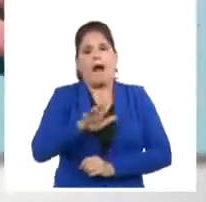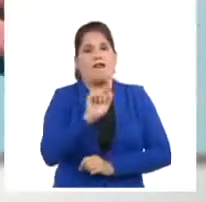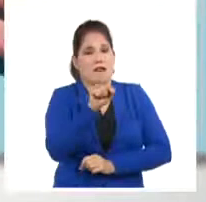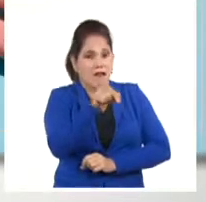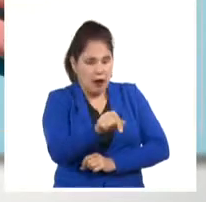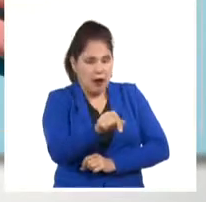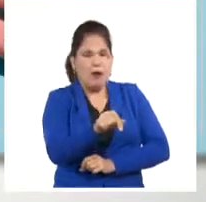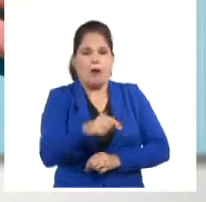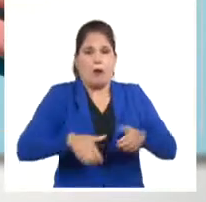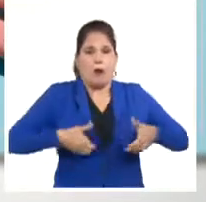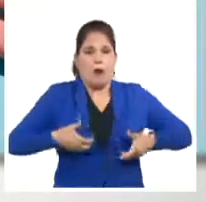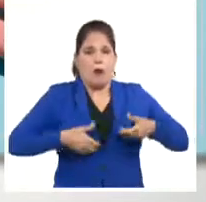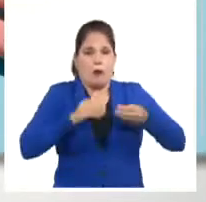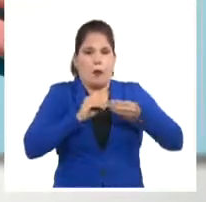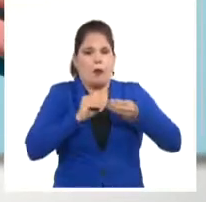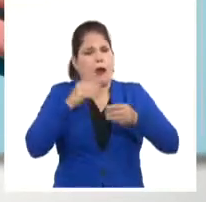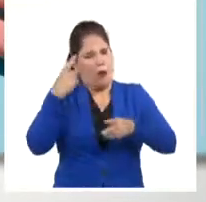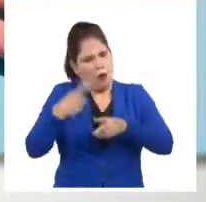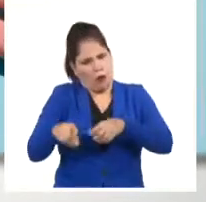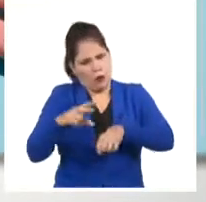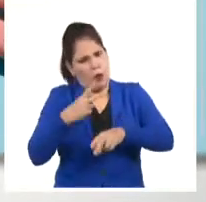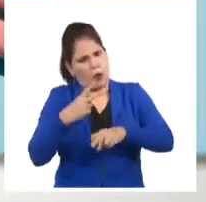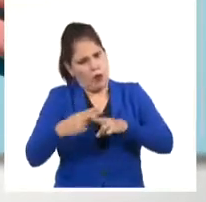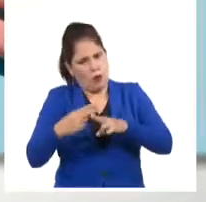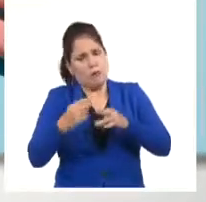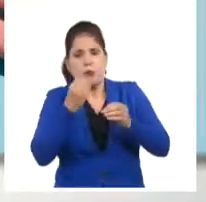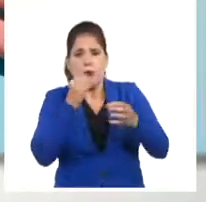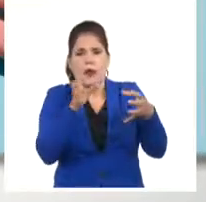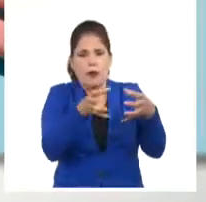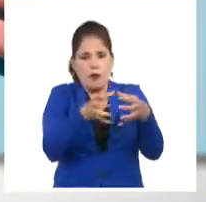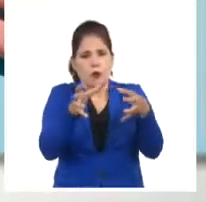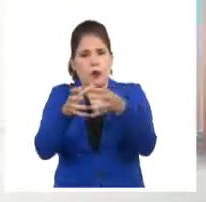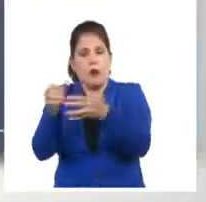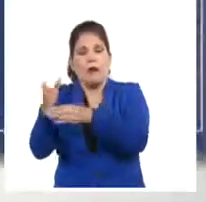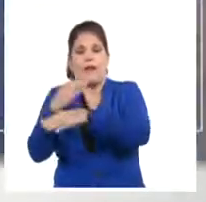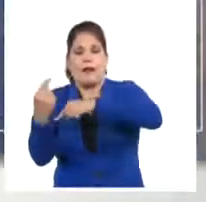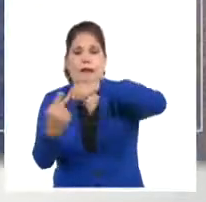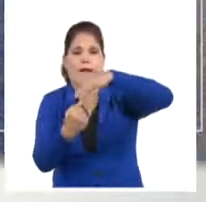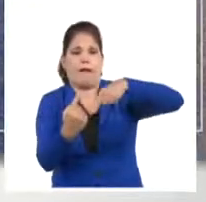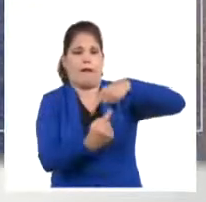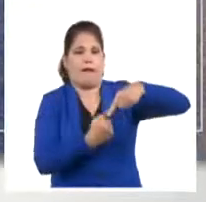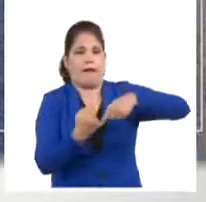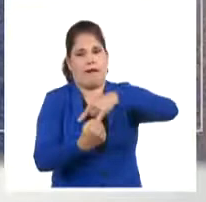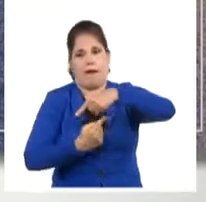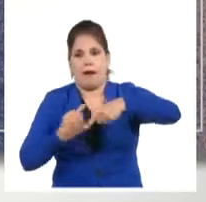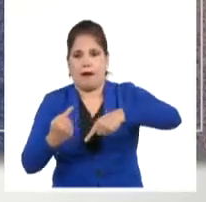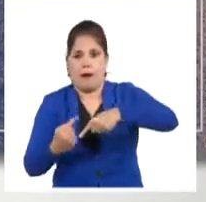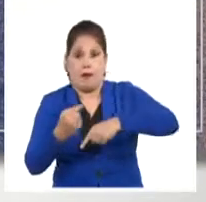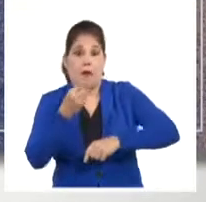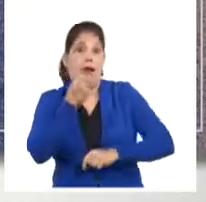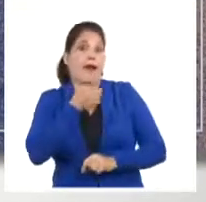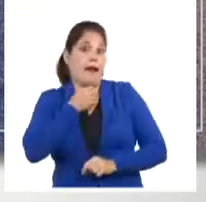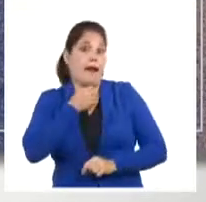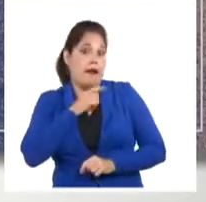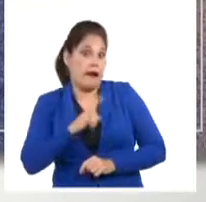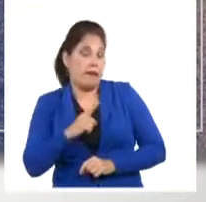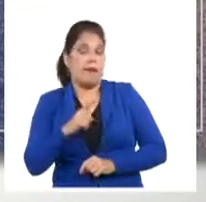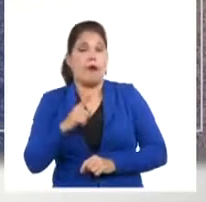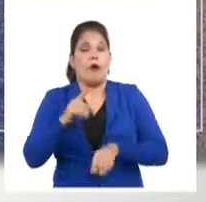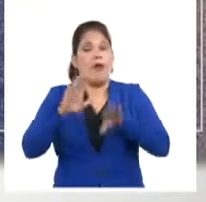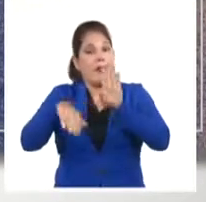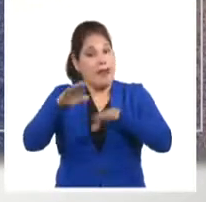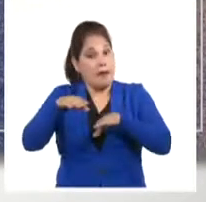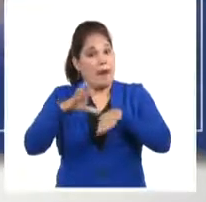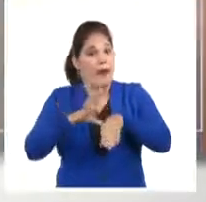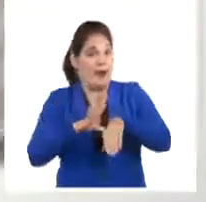o la cuenca del Congo. Lo correcto es agrupar esas variantes en el clado 1 si presentan mayor agresividad